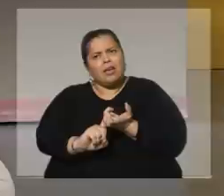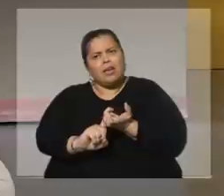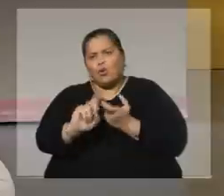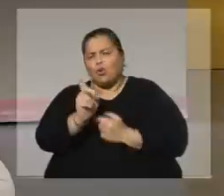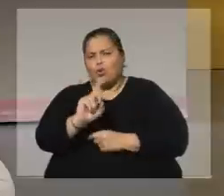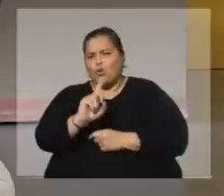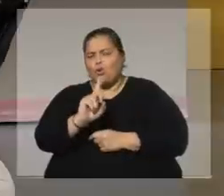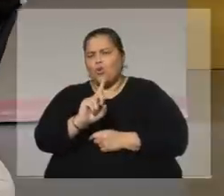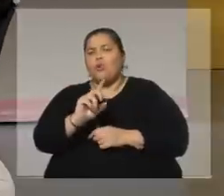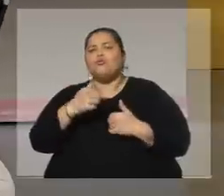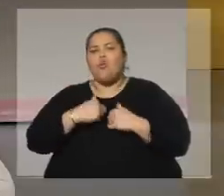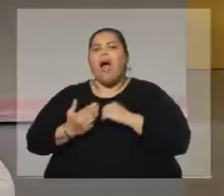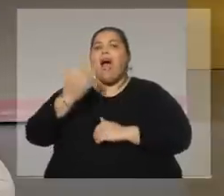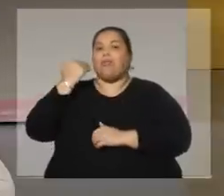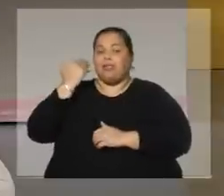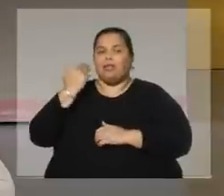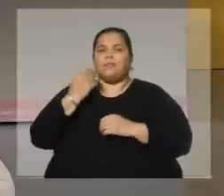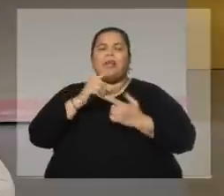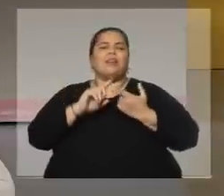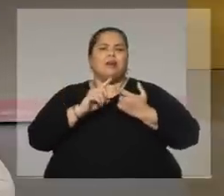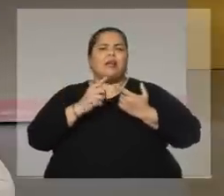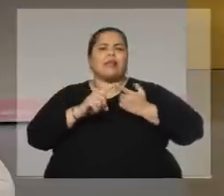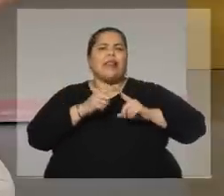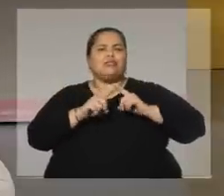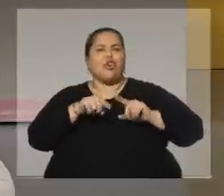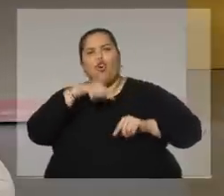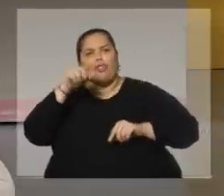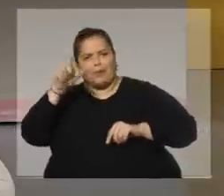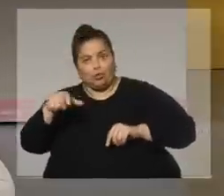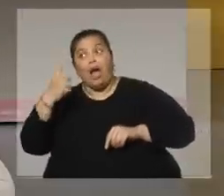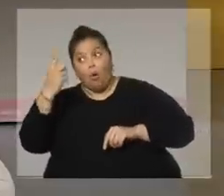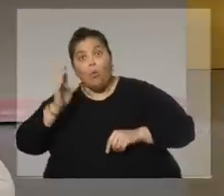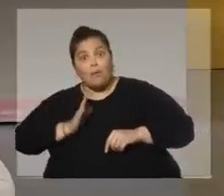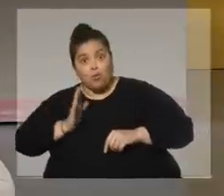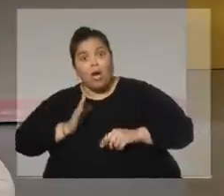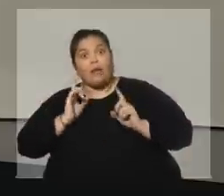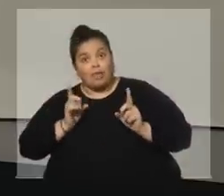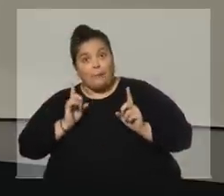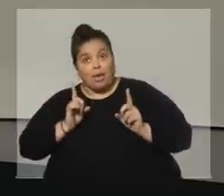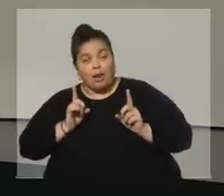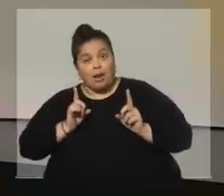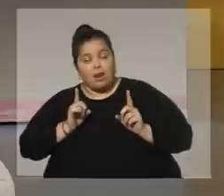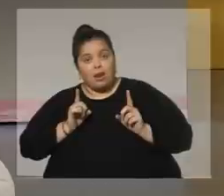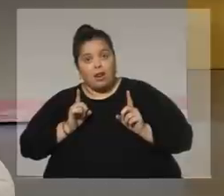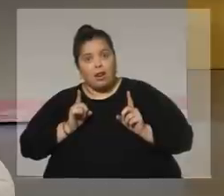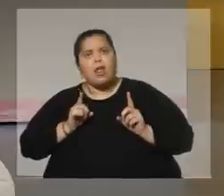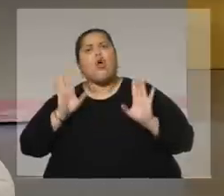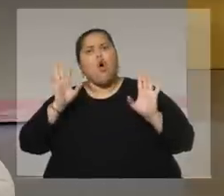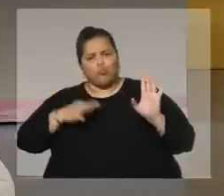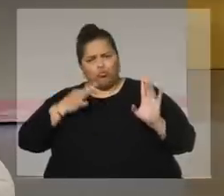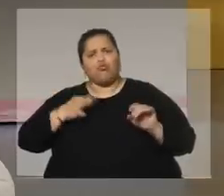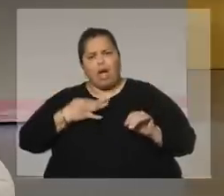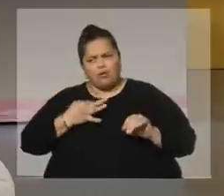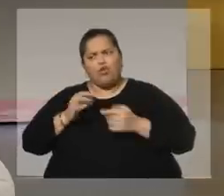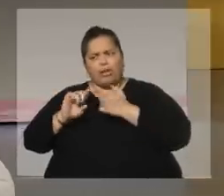no. Yo tuve una relación. Tuve relaciones diferentes, entre ellas con una mujer, que duró muchos años.